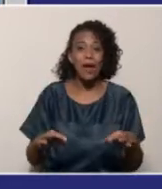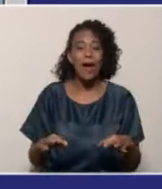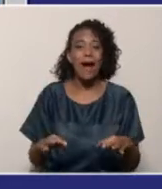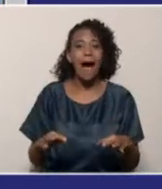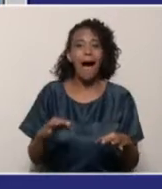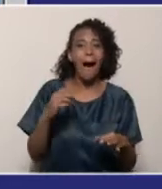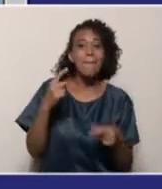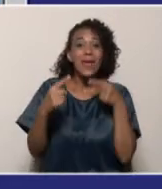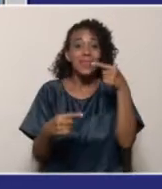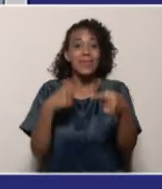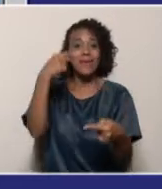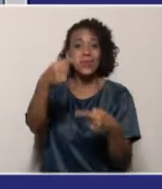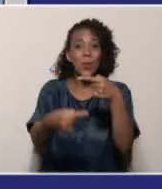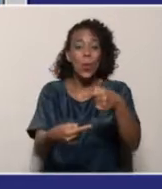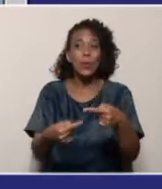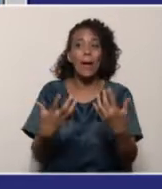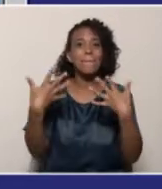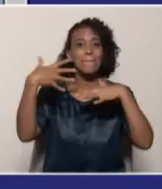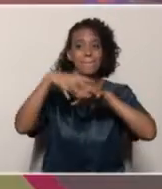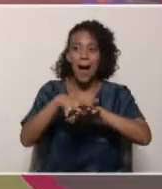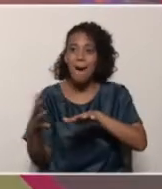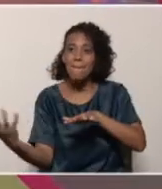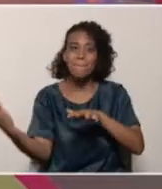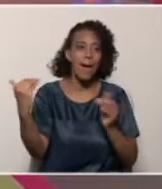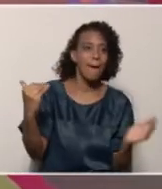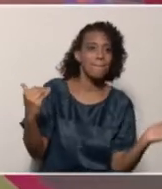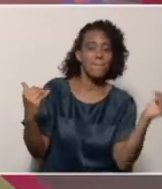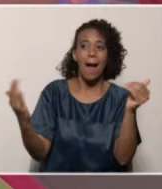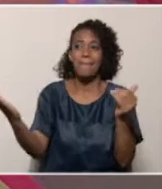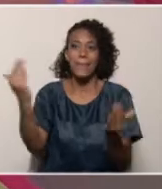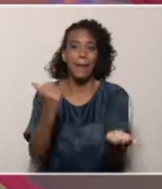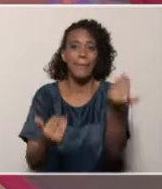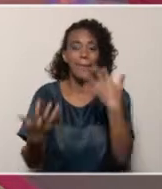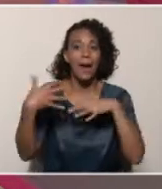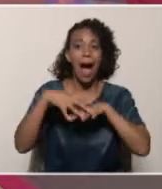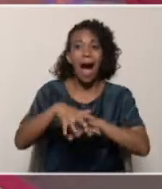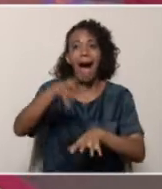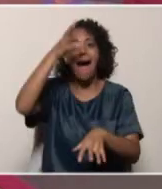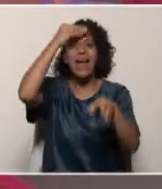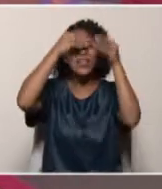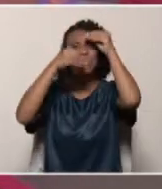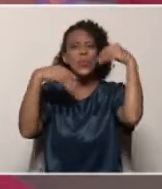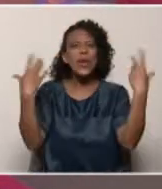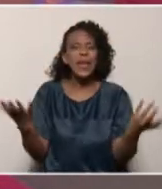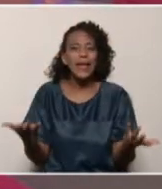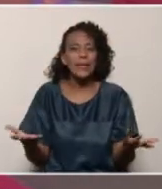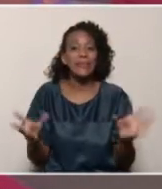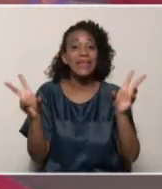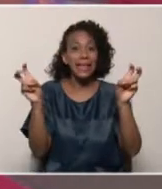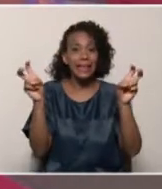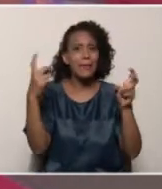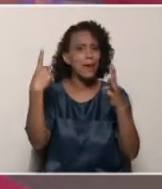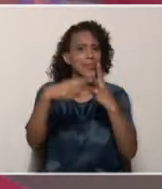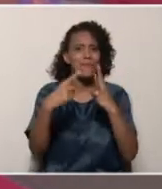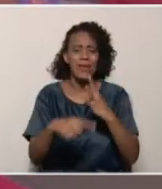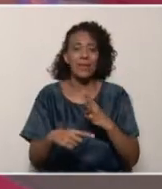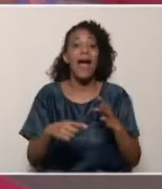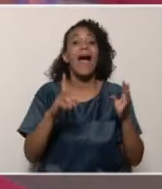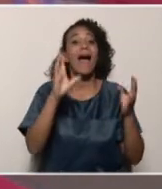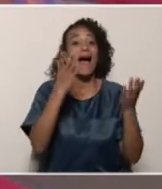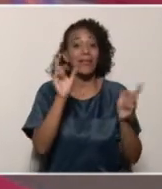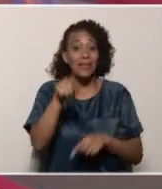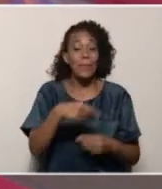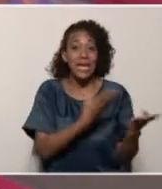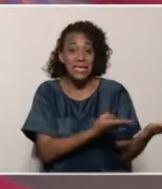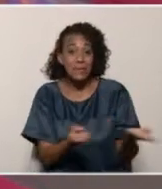a medida de que vayan integrándose puedan ir conociendo y aprendiendo al mismo tiempo quisiera invitarlos